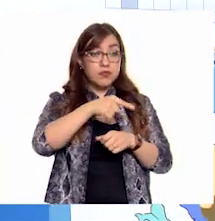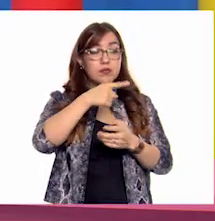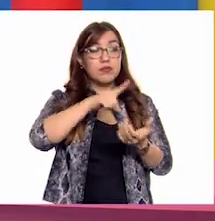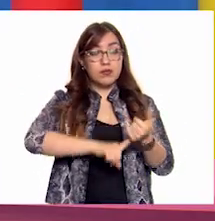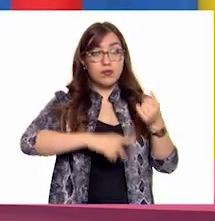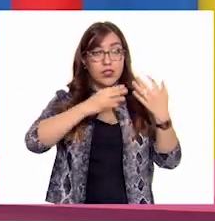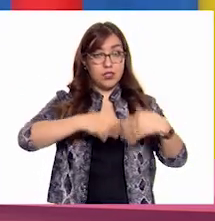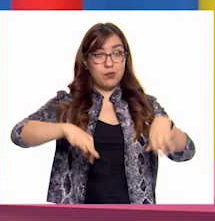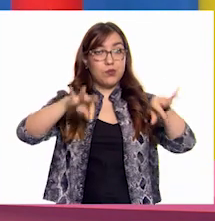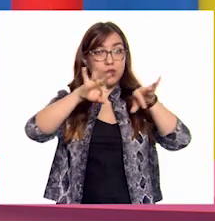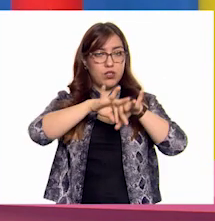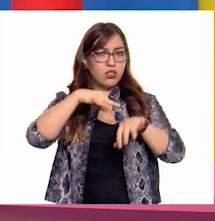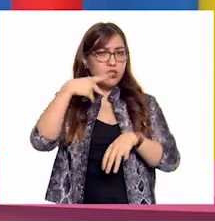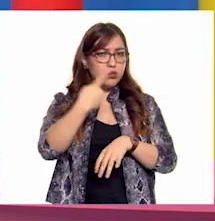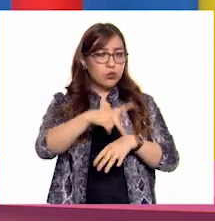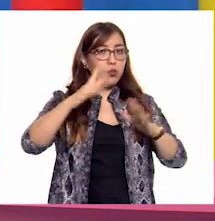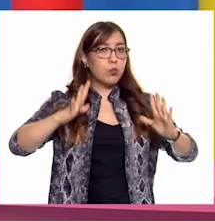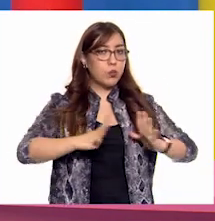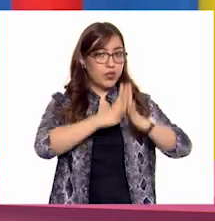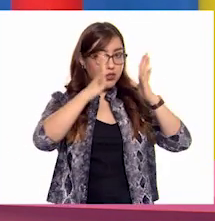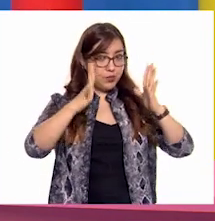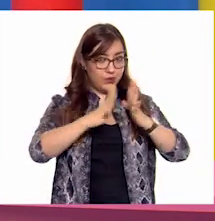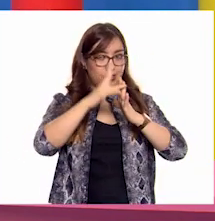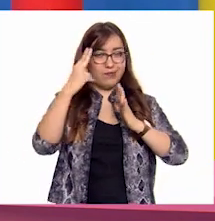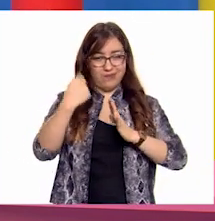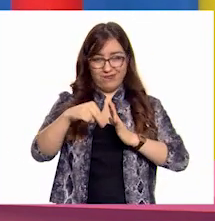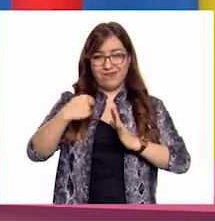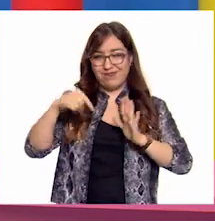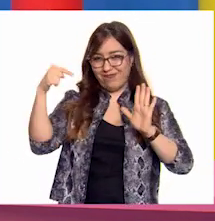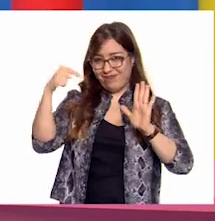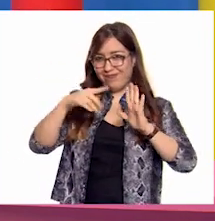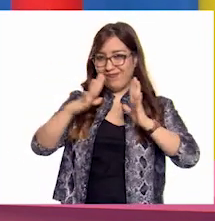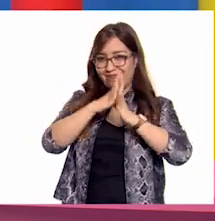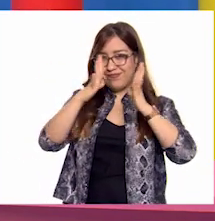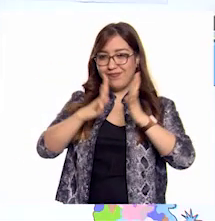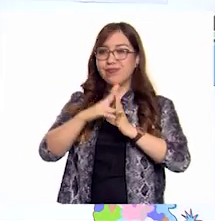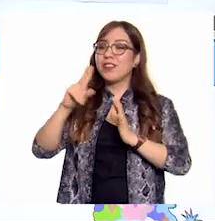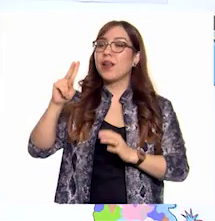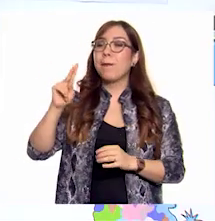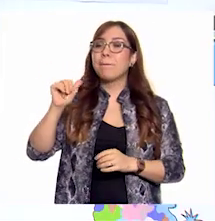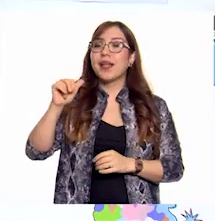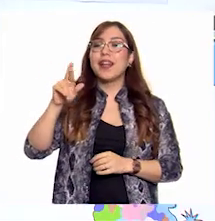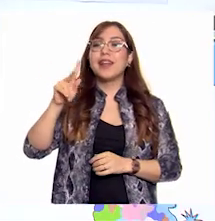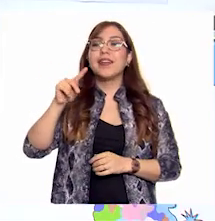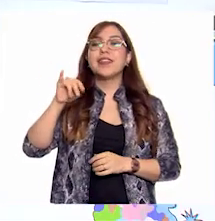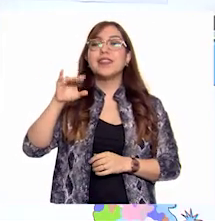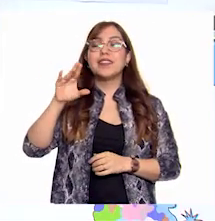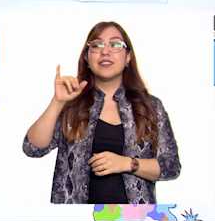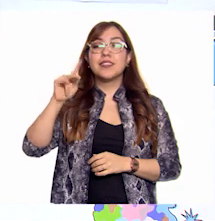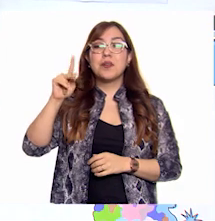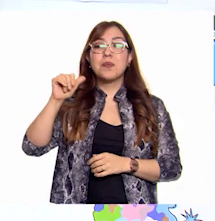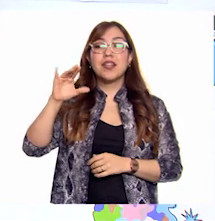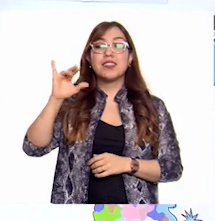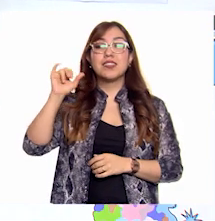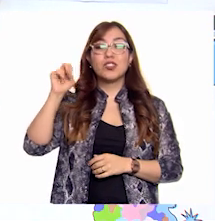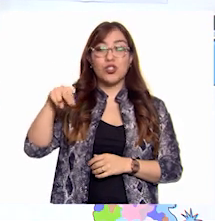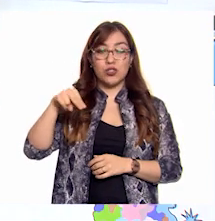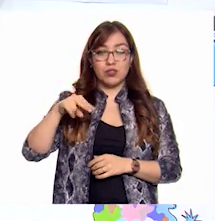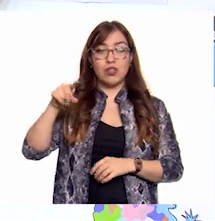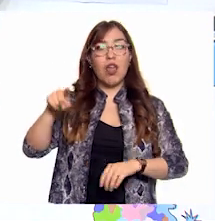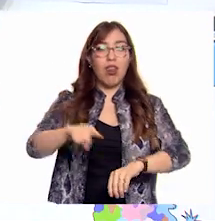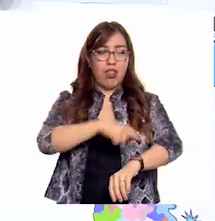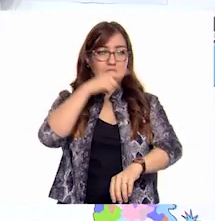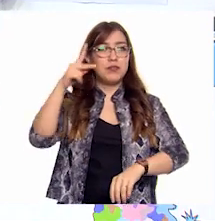Ah, pues, la participación. ¡Mmm! ¡Mmm! ¡Mmm! Muy bien. Muy bien. ¡Ay! ¡Ay! Esa es una palabra